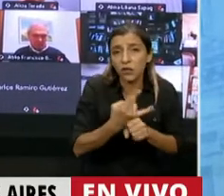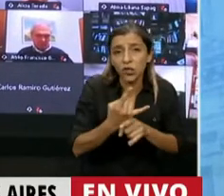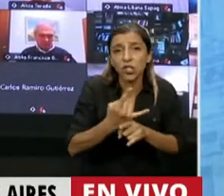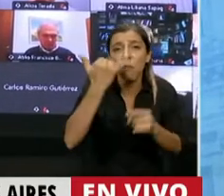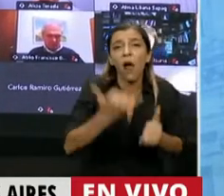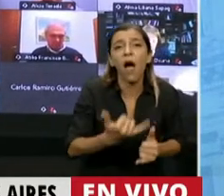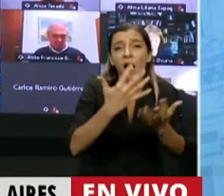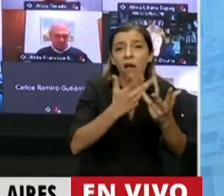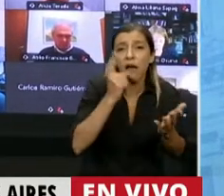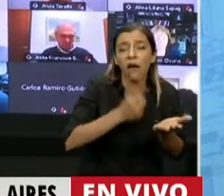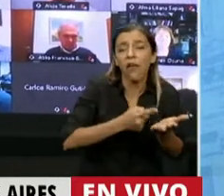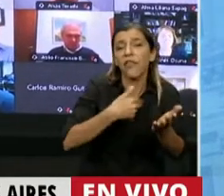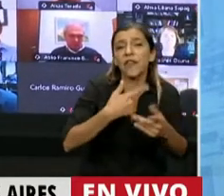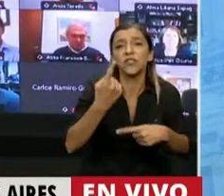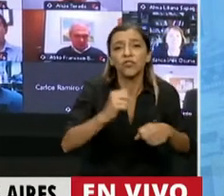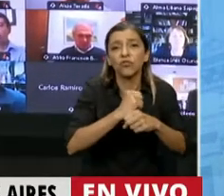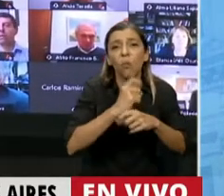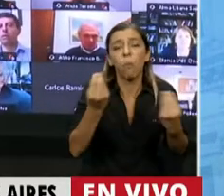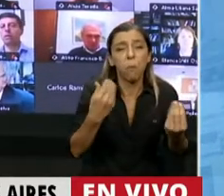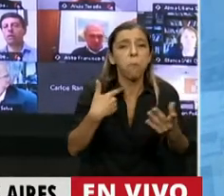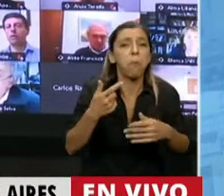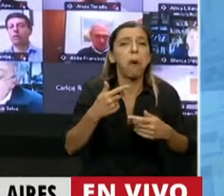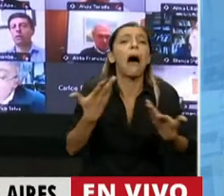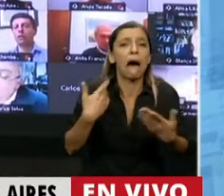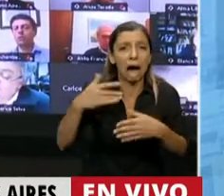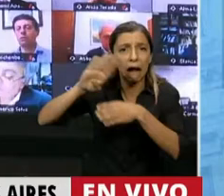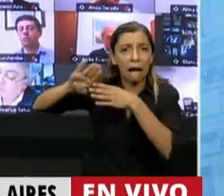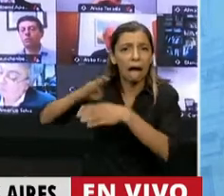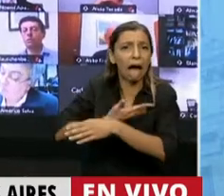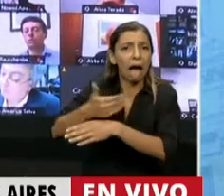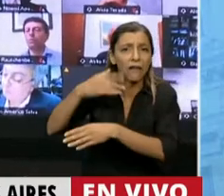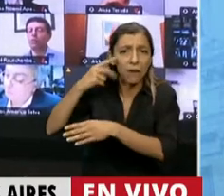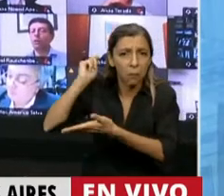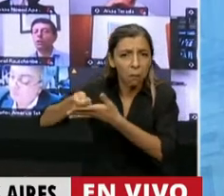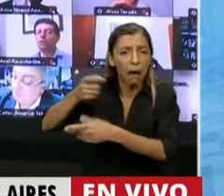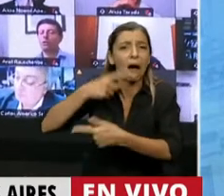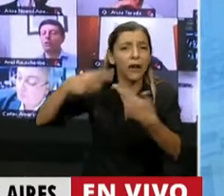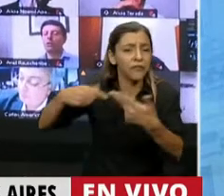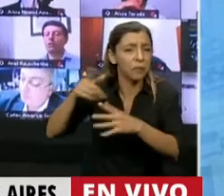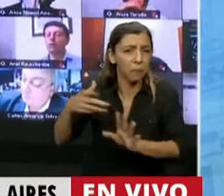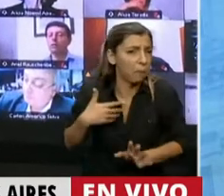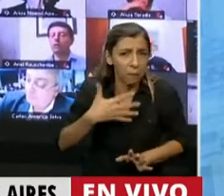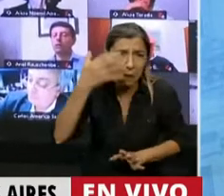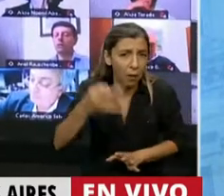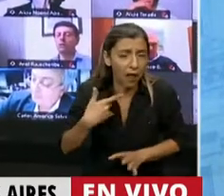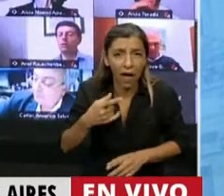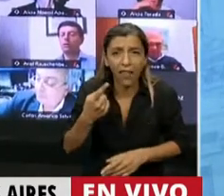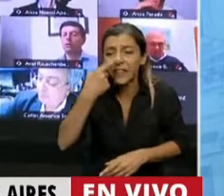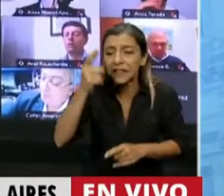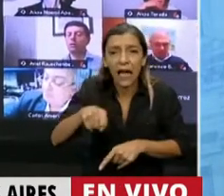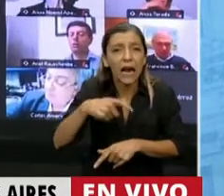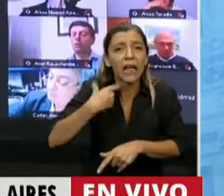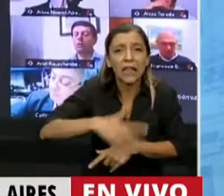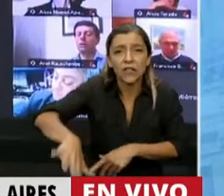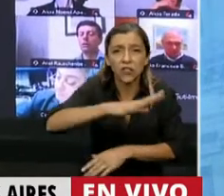y con los acreedores y los banqueros, ninguna medida de las que se toma acá es en favor del pueblo, acá se dice que la población está